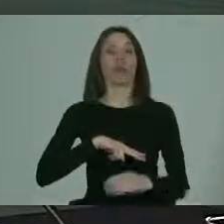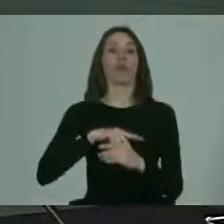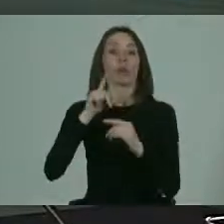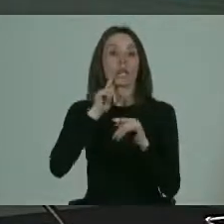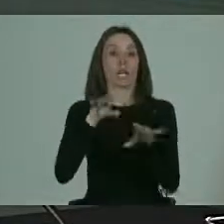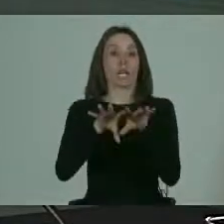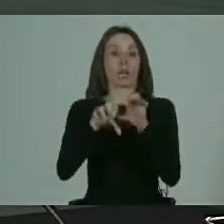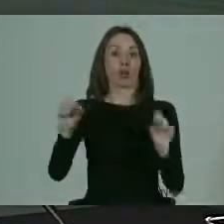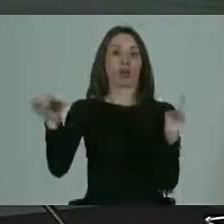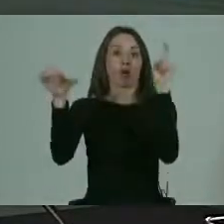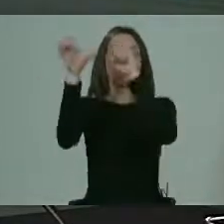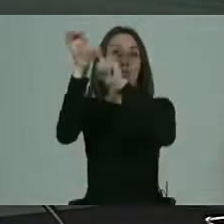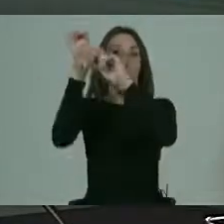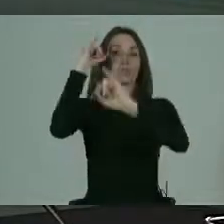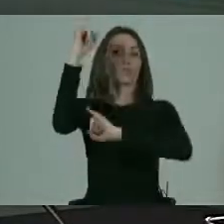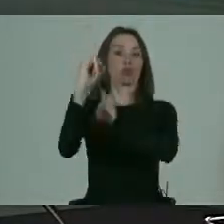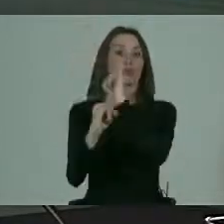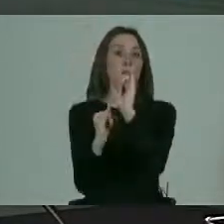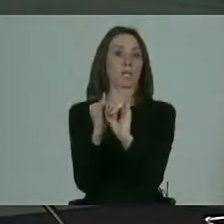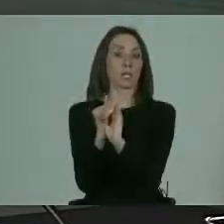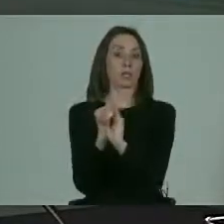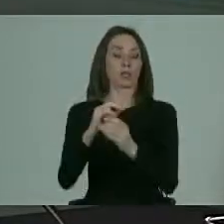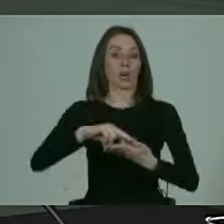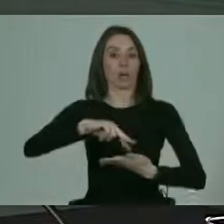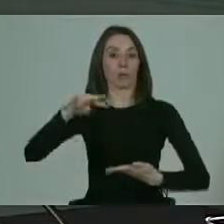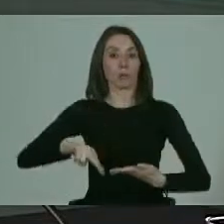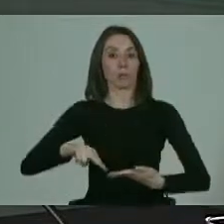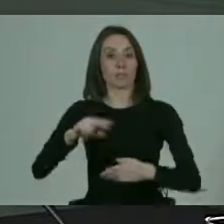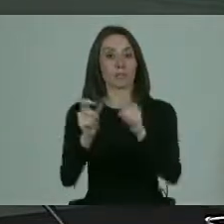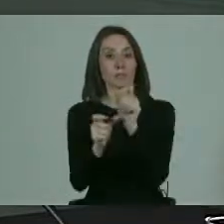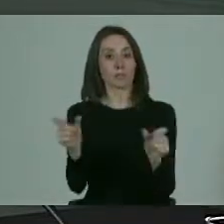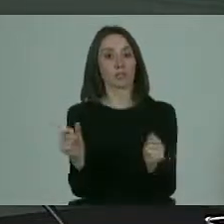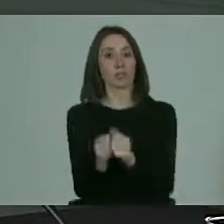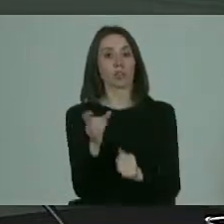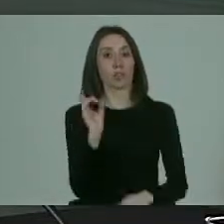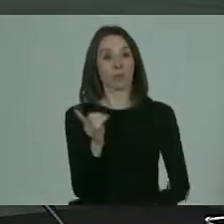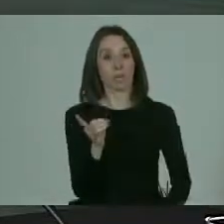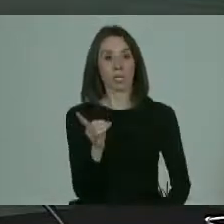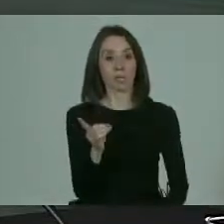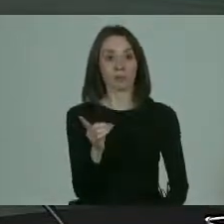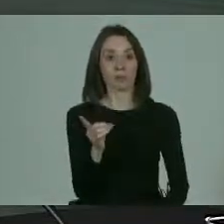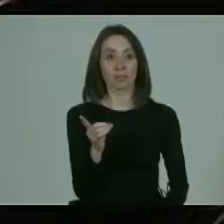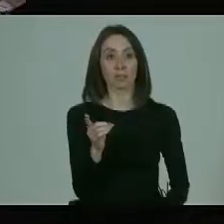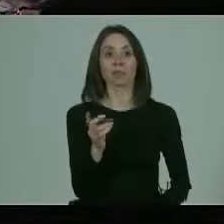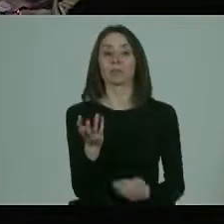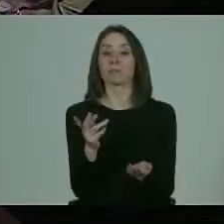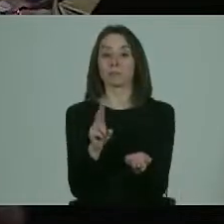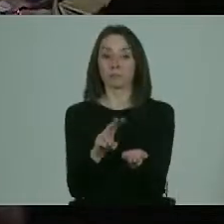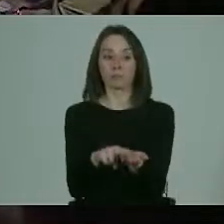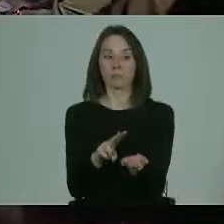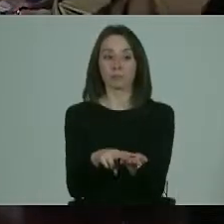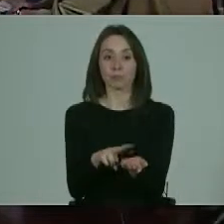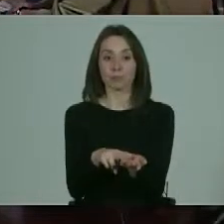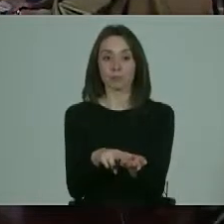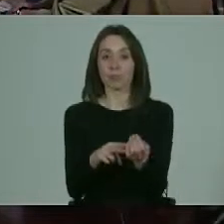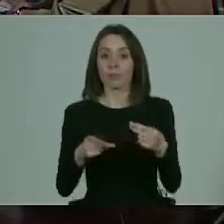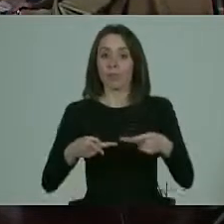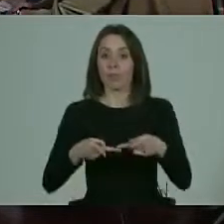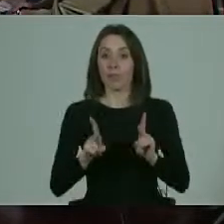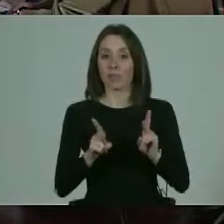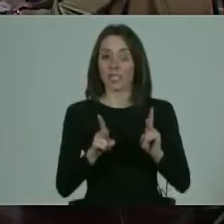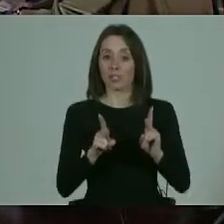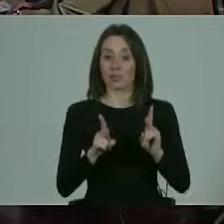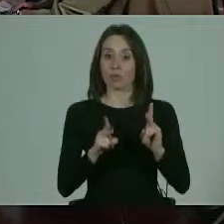compromisos internacionales en torno a la Convención de las Personas con Discapacidad, la verdad es que los derechos